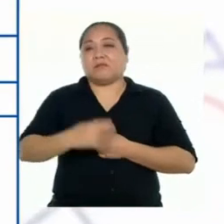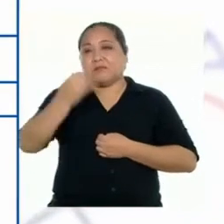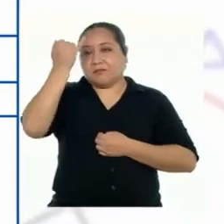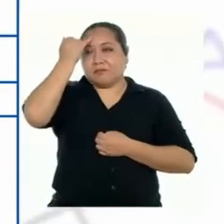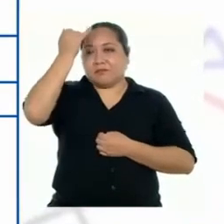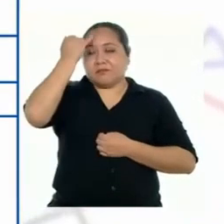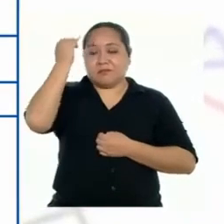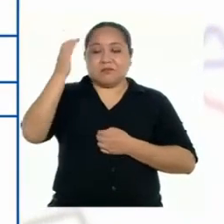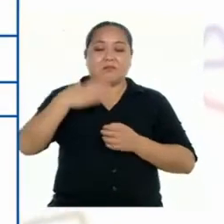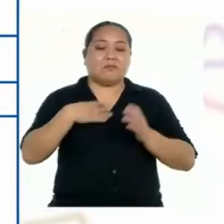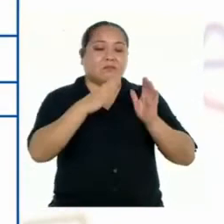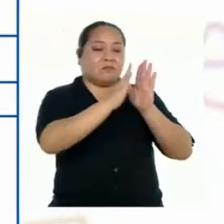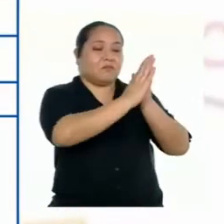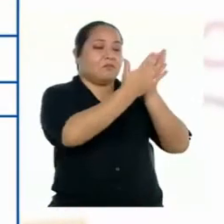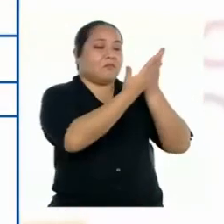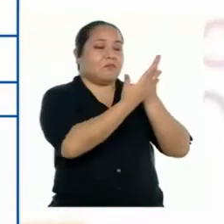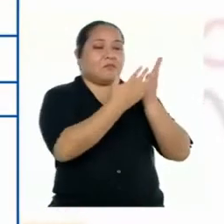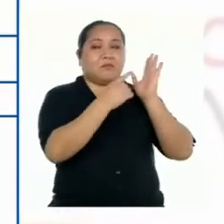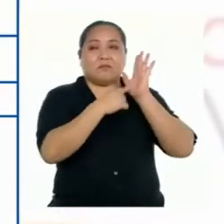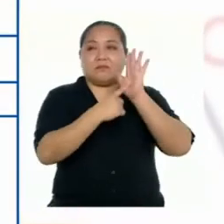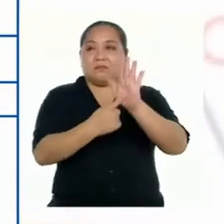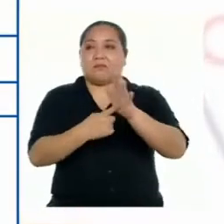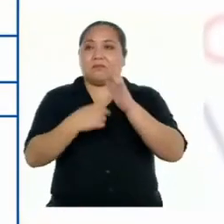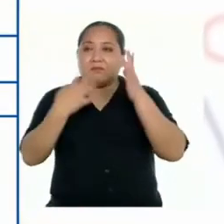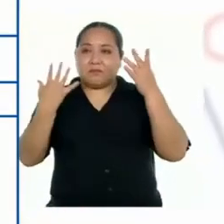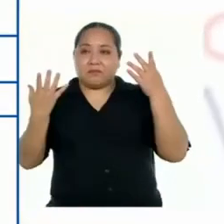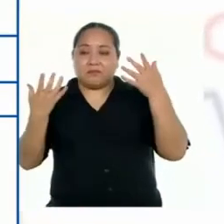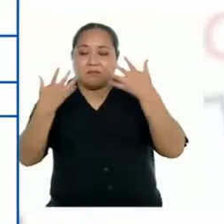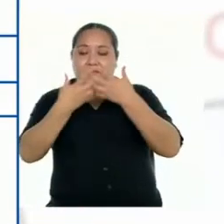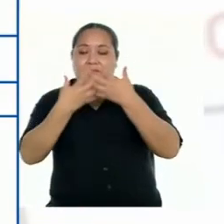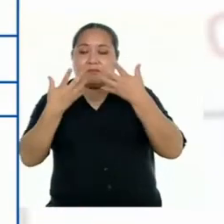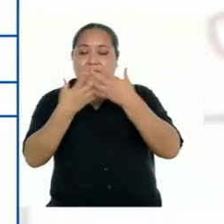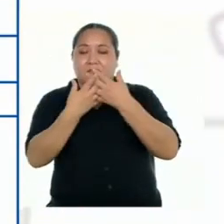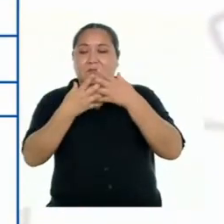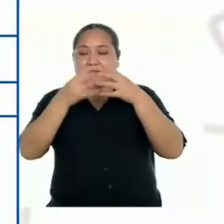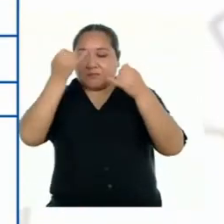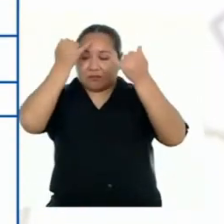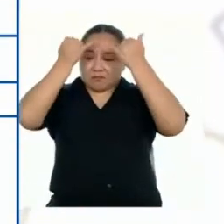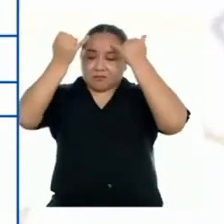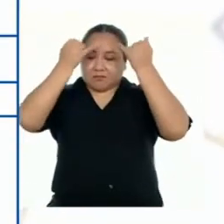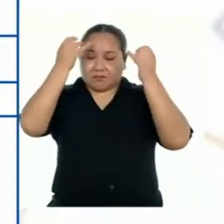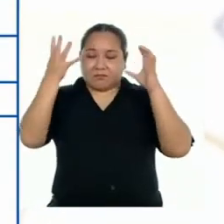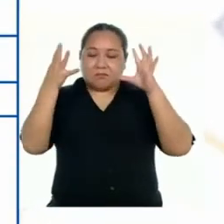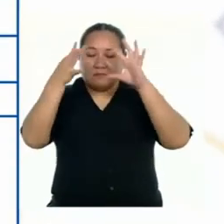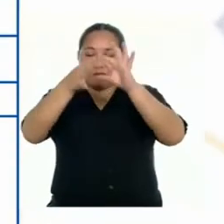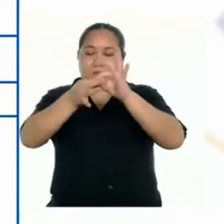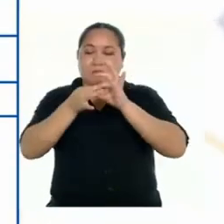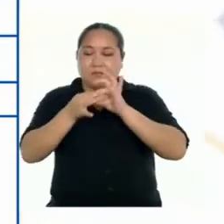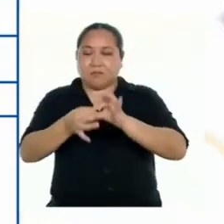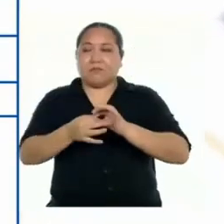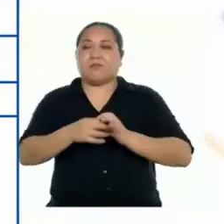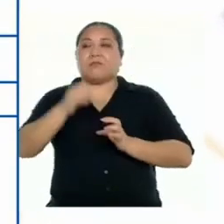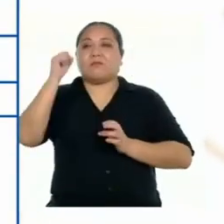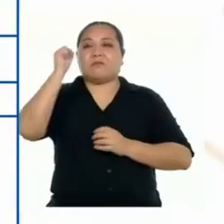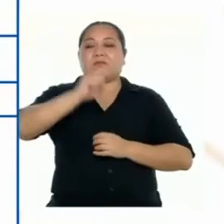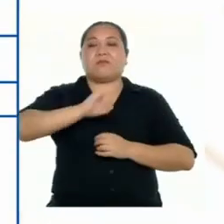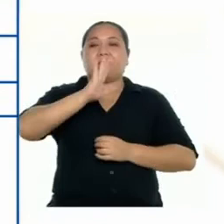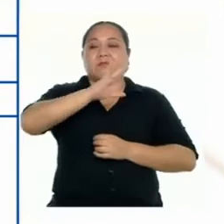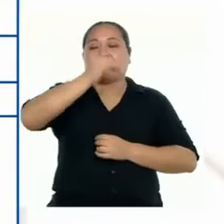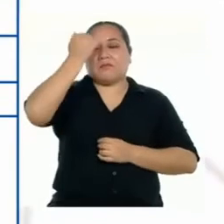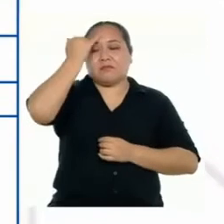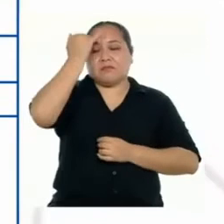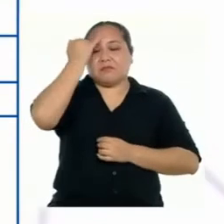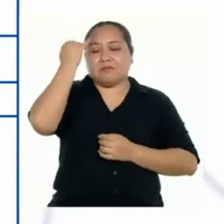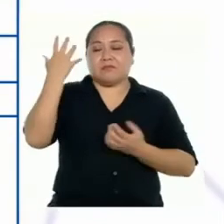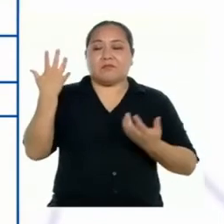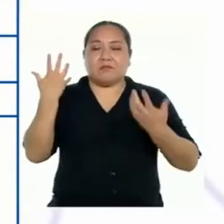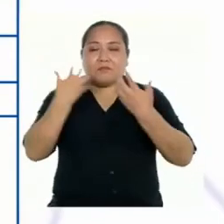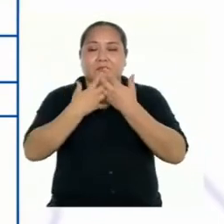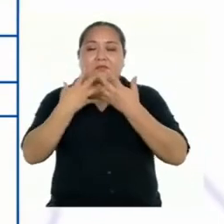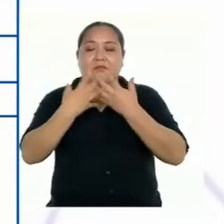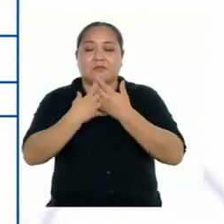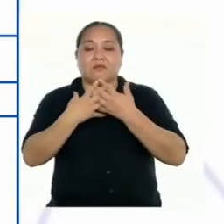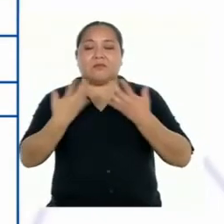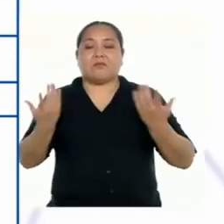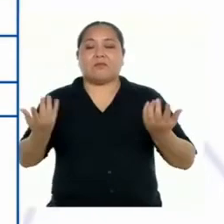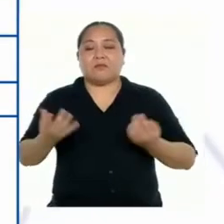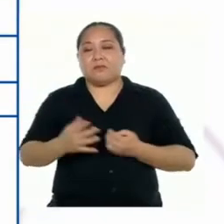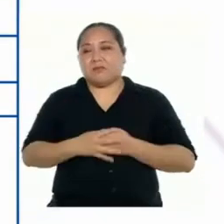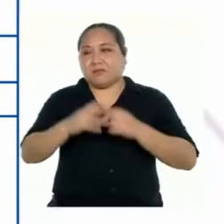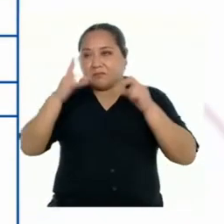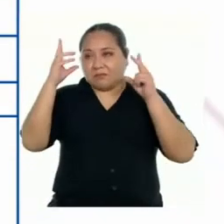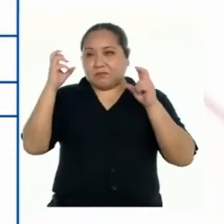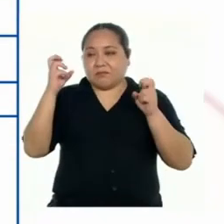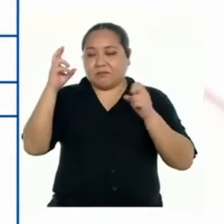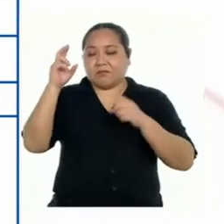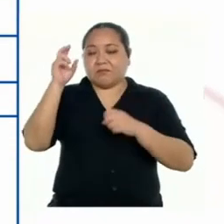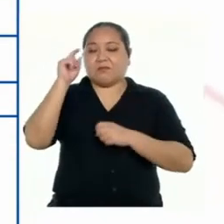ideas de mi díptico se presentan con cohesión y coherencia? Sí, tus ideas guardan relación con el tema y he